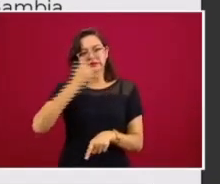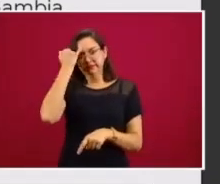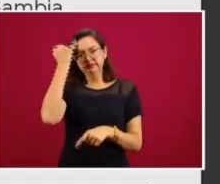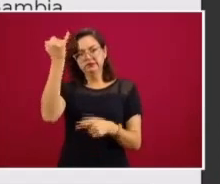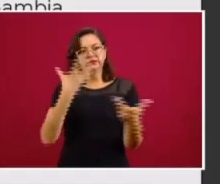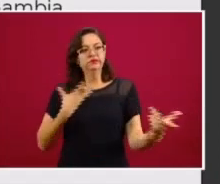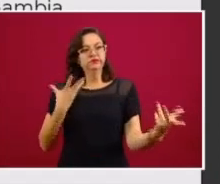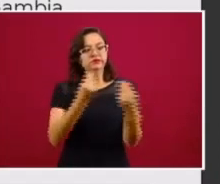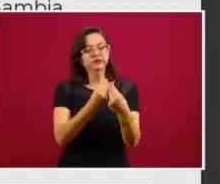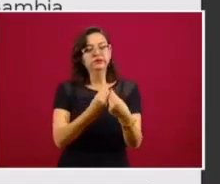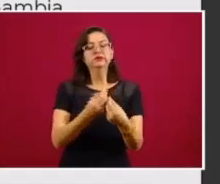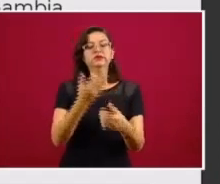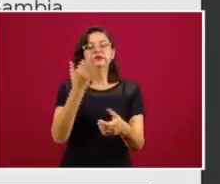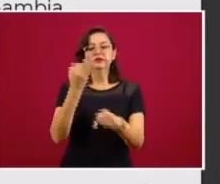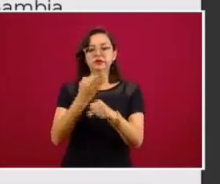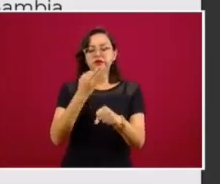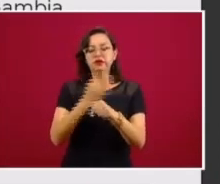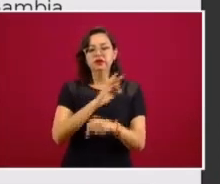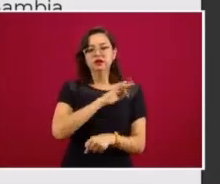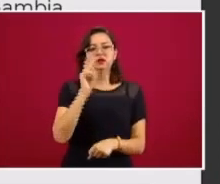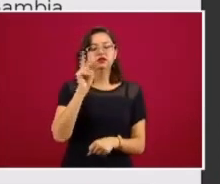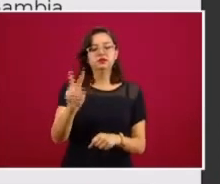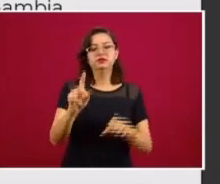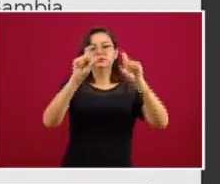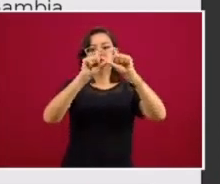están ahorita listados por orden alfabético.